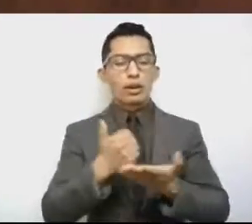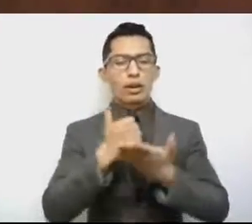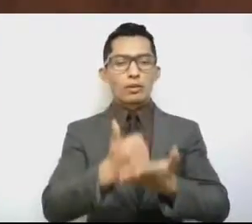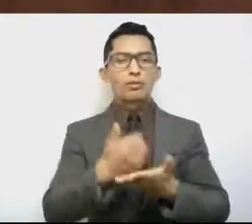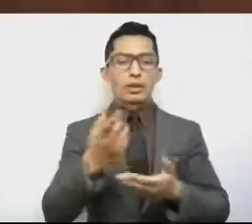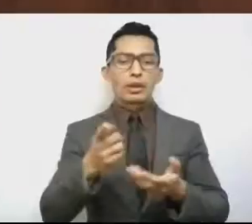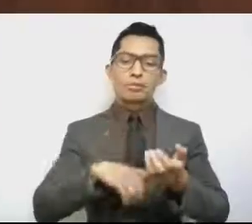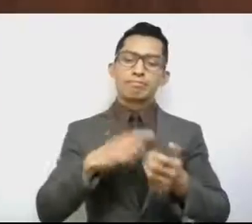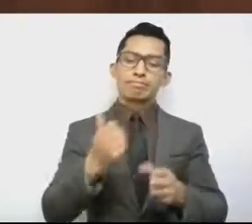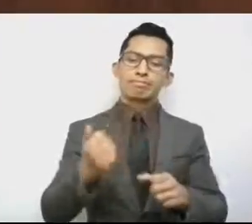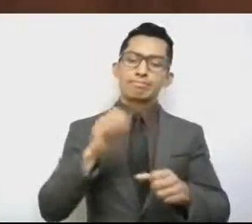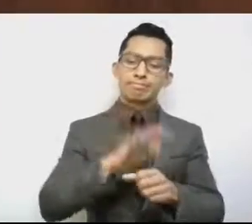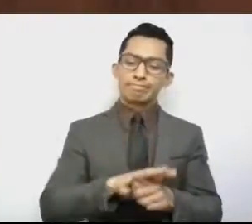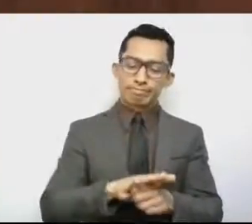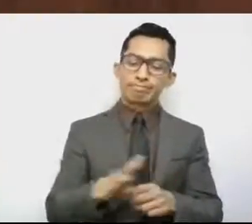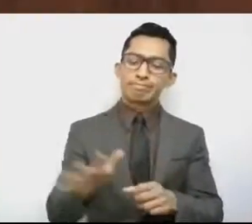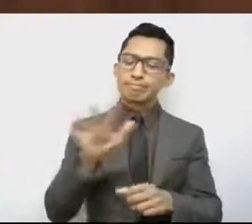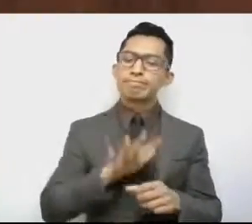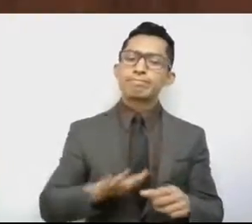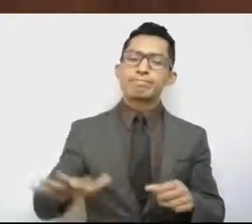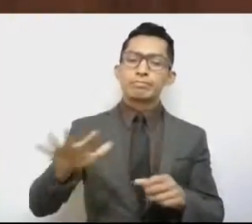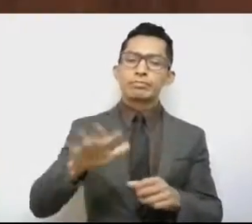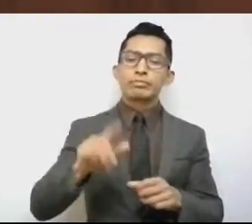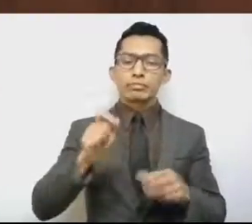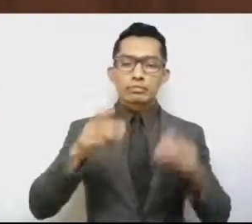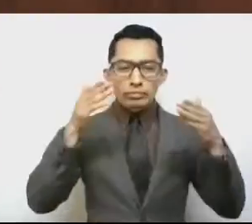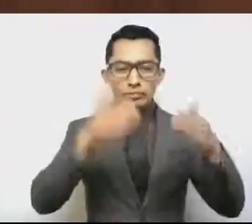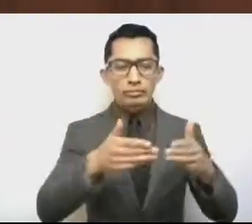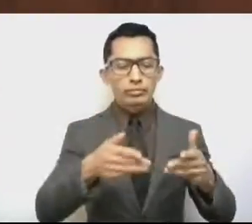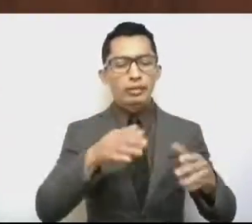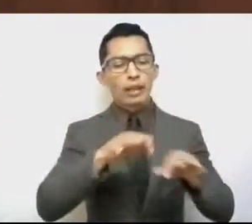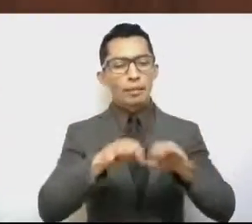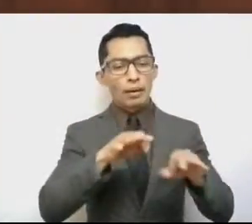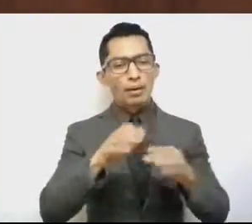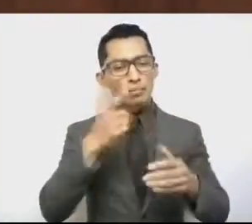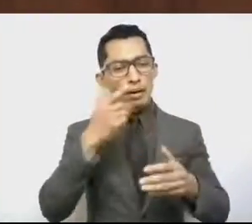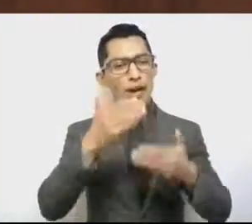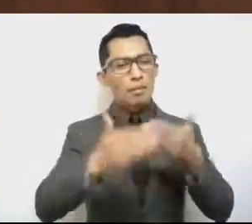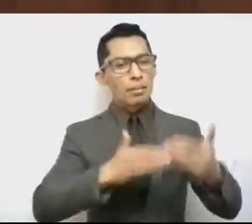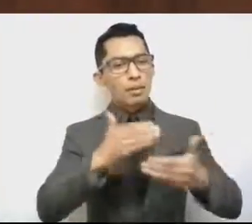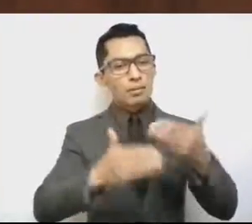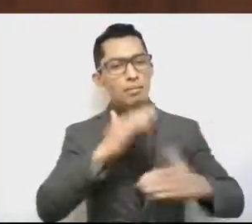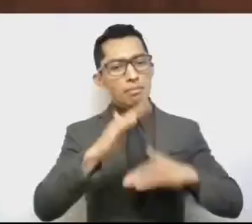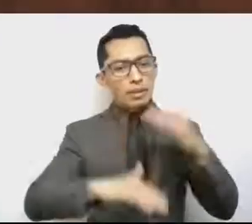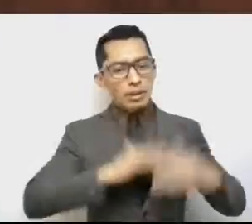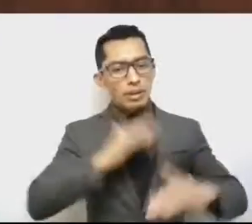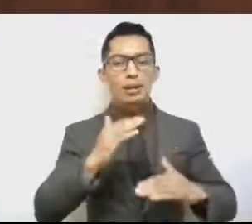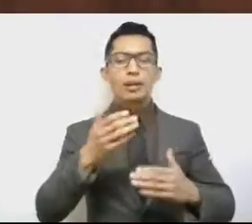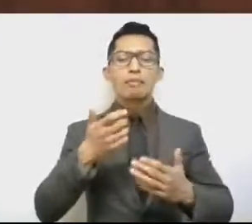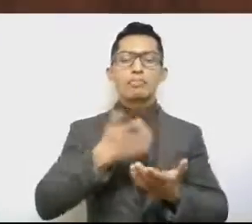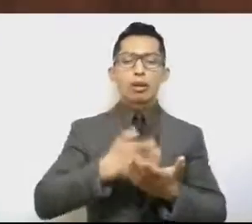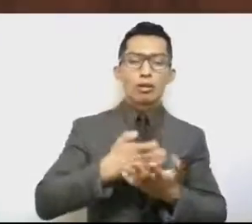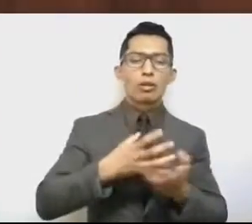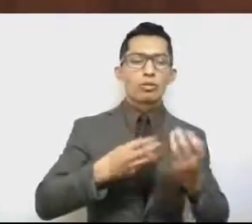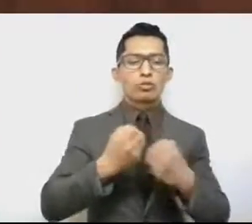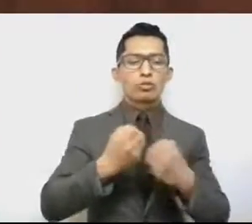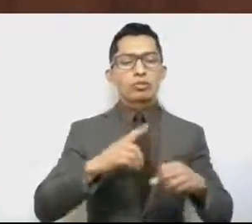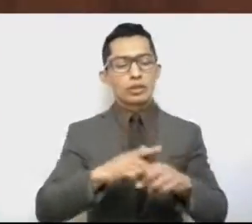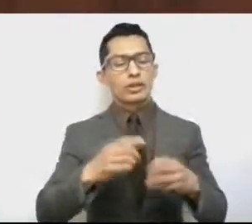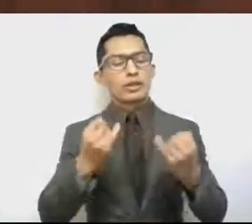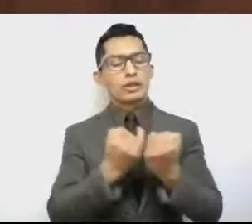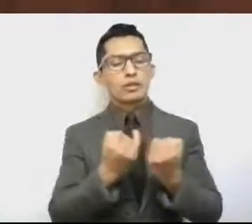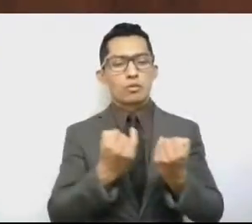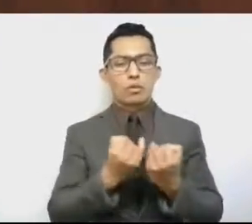enfocarse en la creación de condiciones de crecimiento, desarrollo económico-social y la obtención de